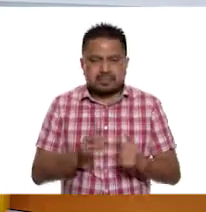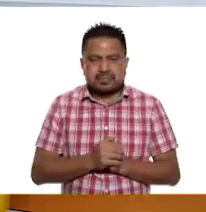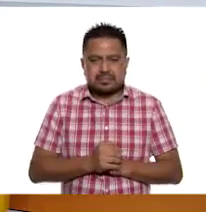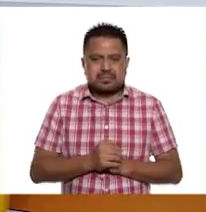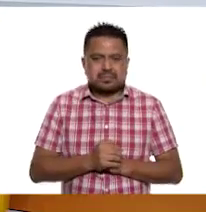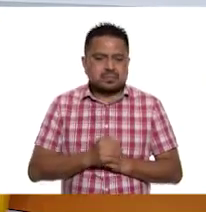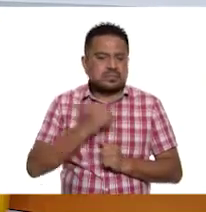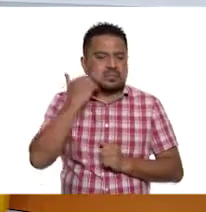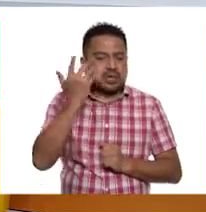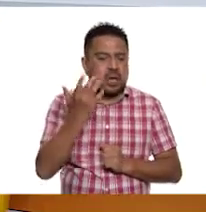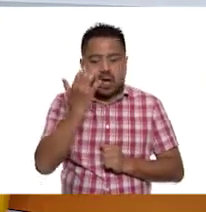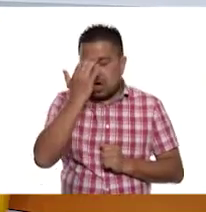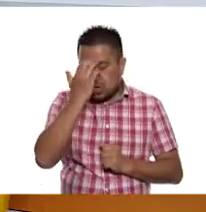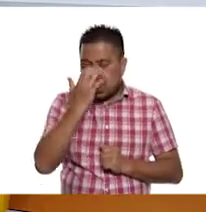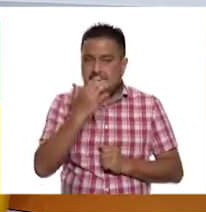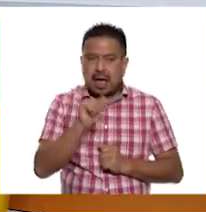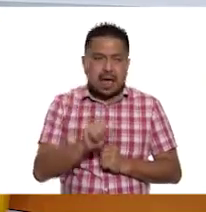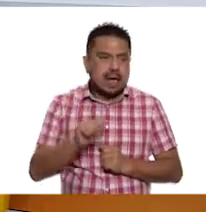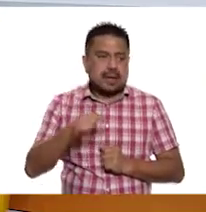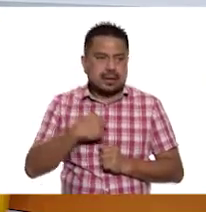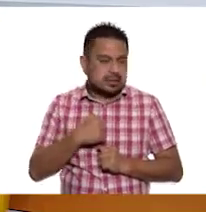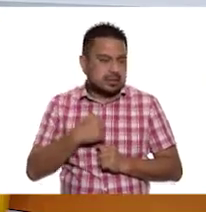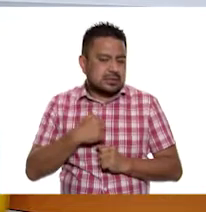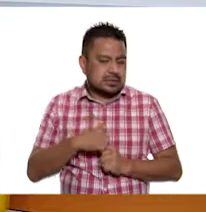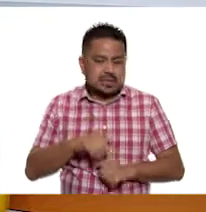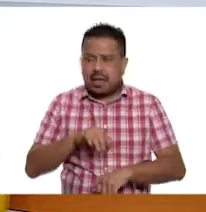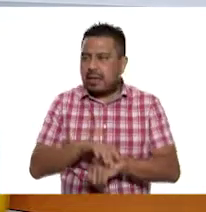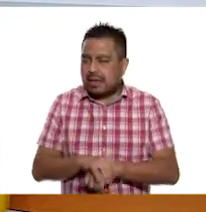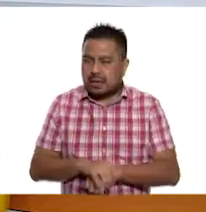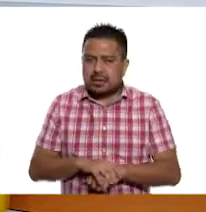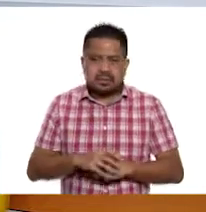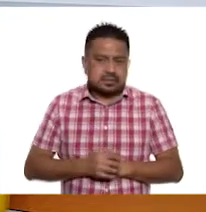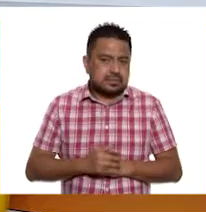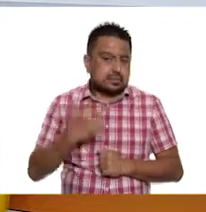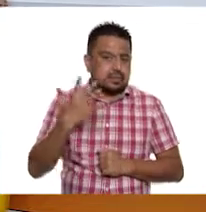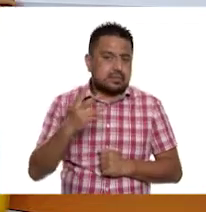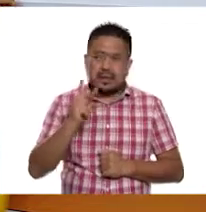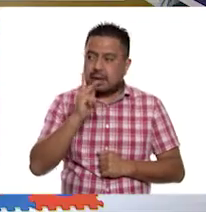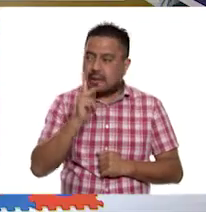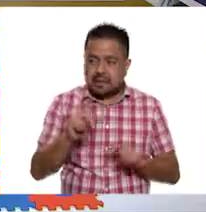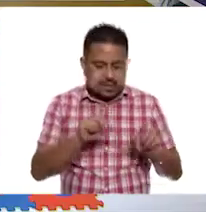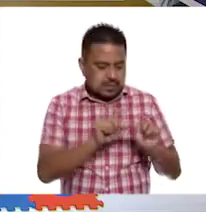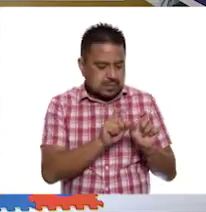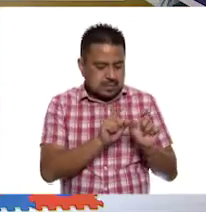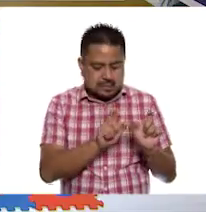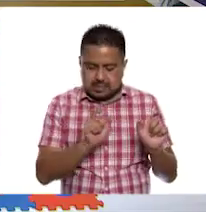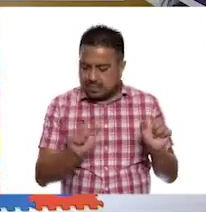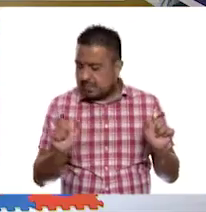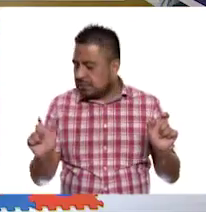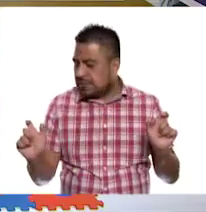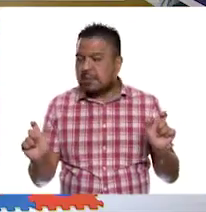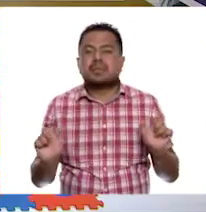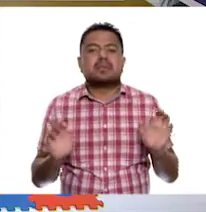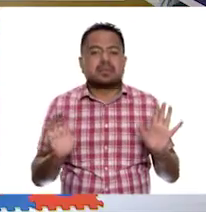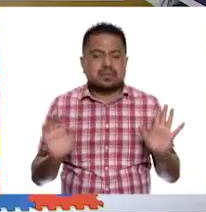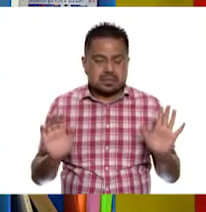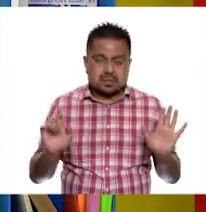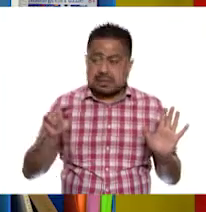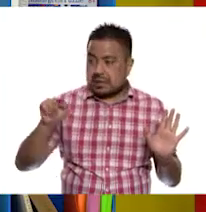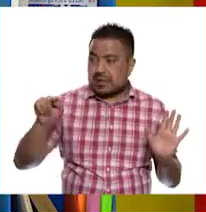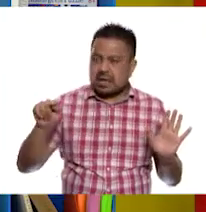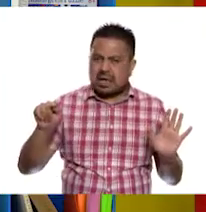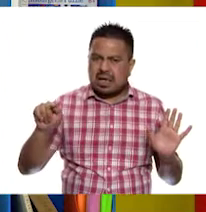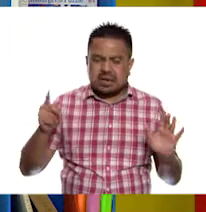Quiero conocer a mis amigos. Cinco palabras. Muy bien. Y a Uriel